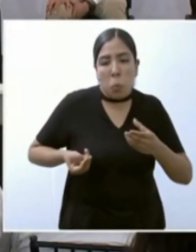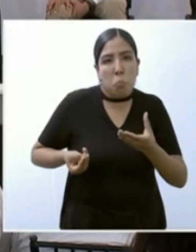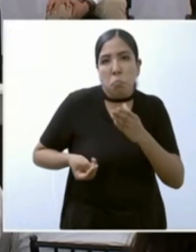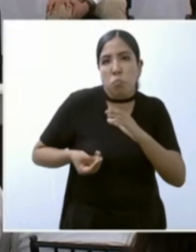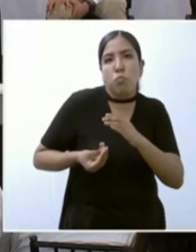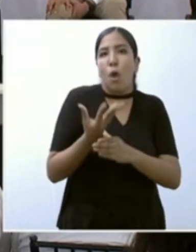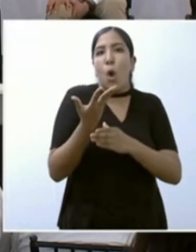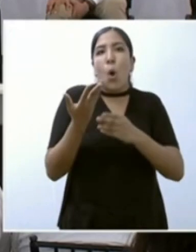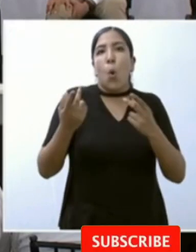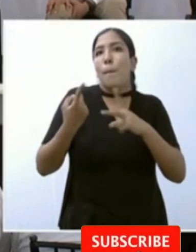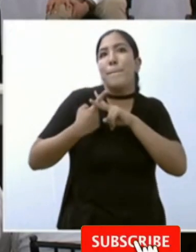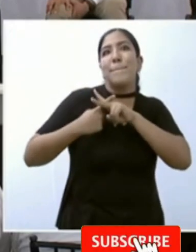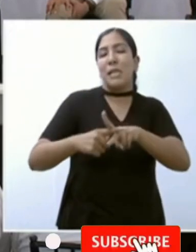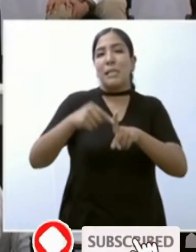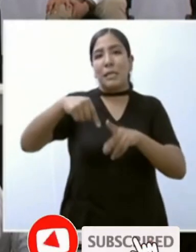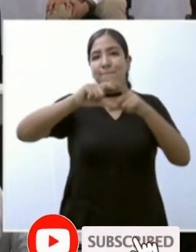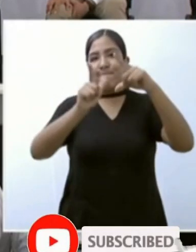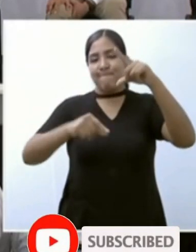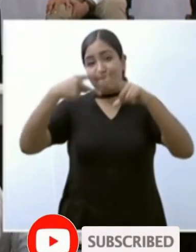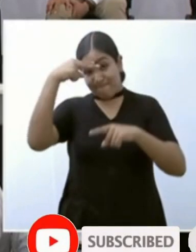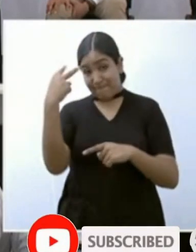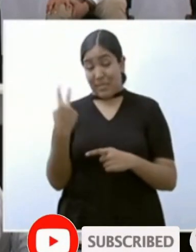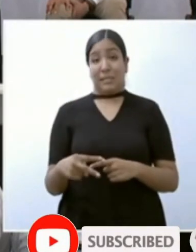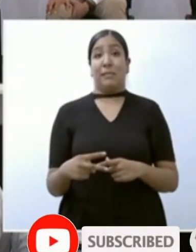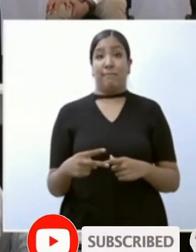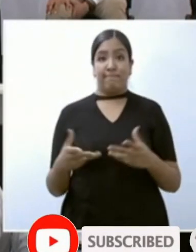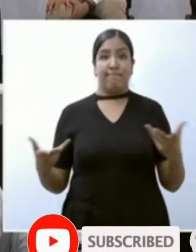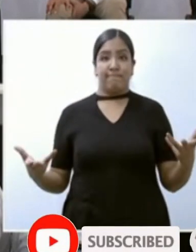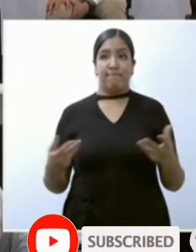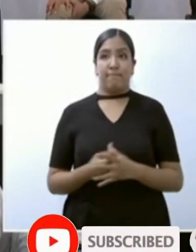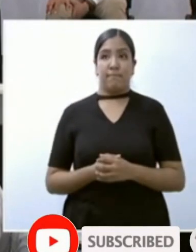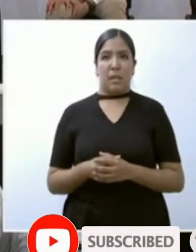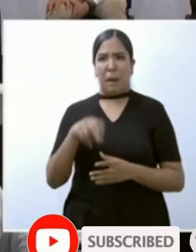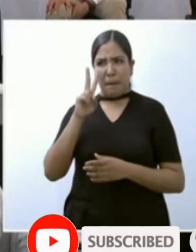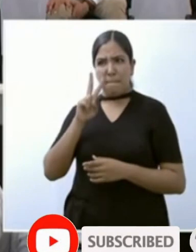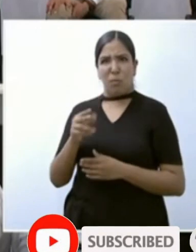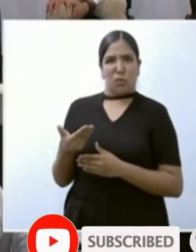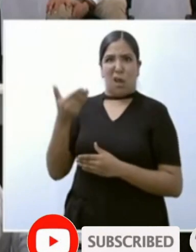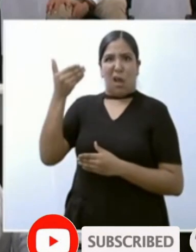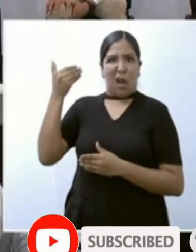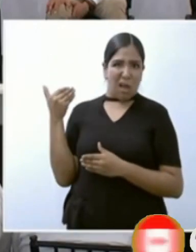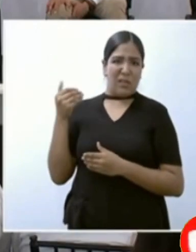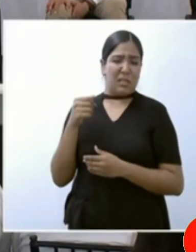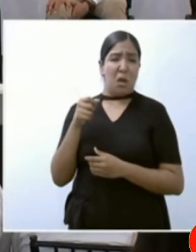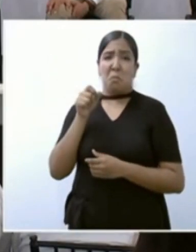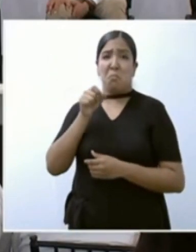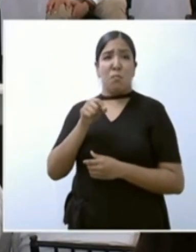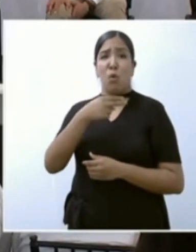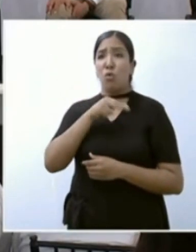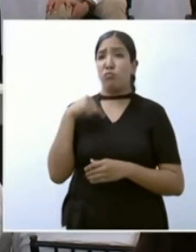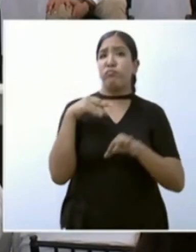no se hubiese actuado como lo estamos haciendo estaríamos